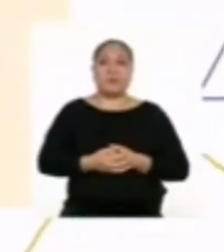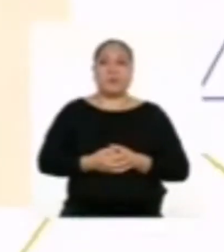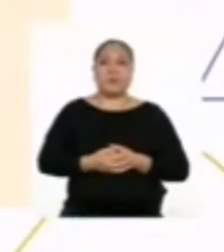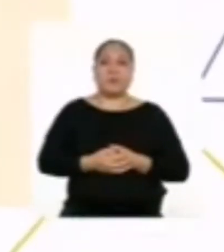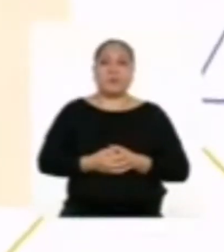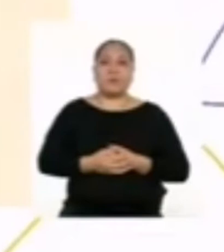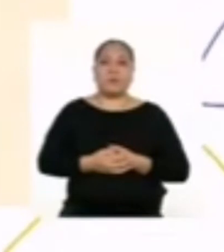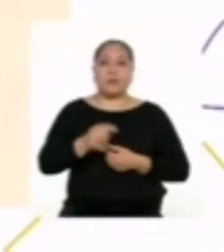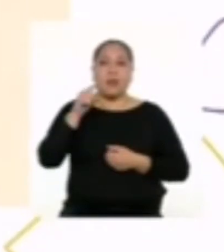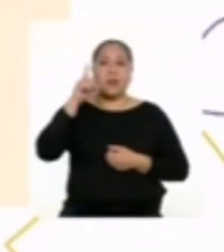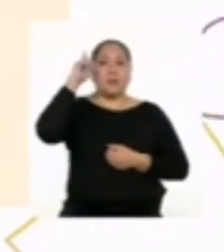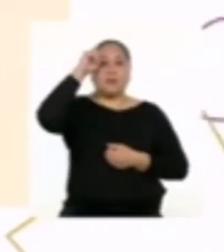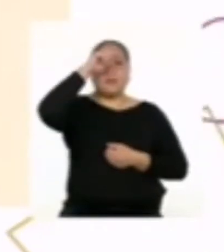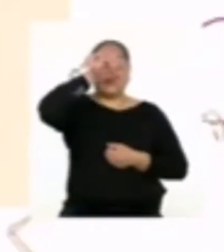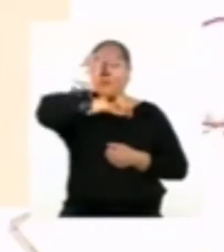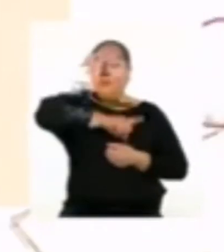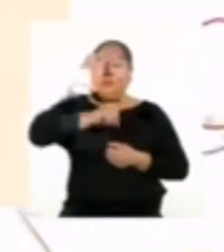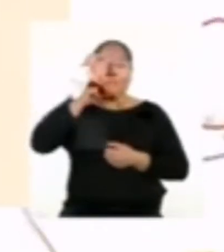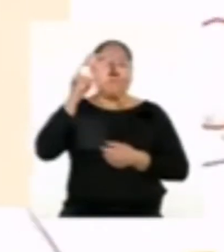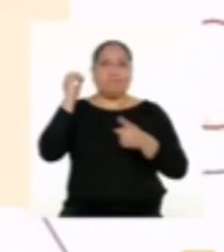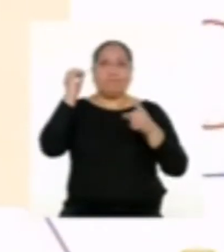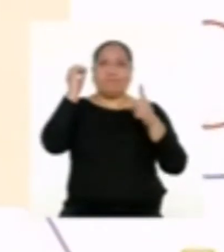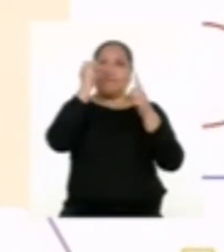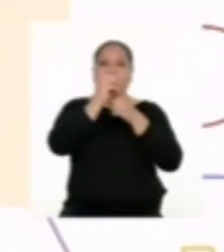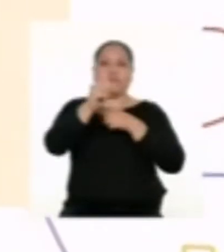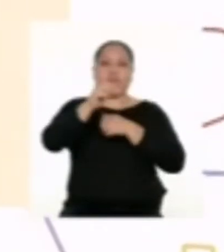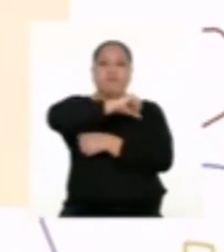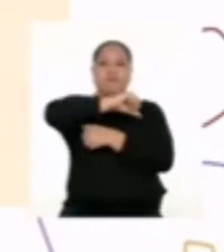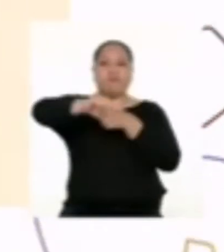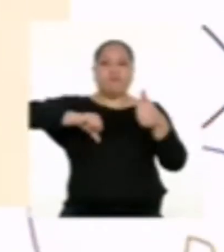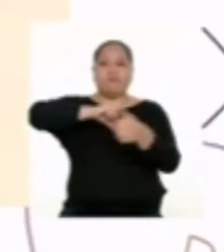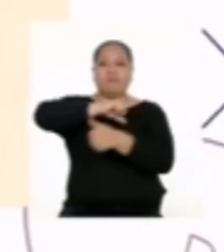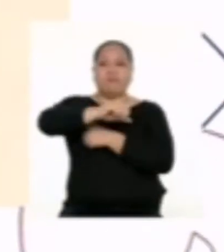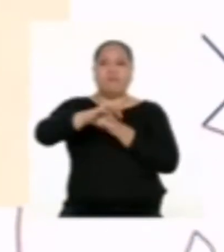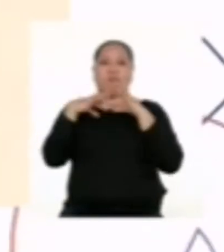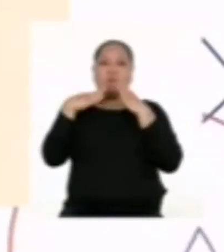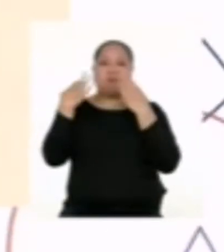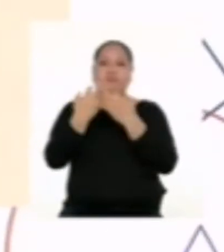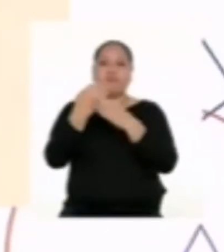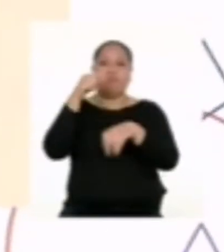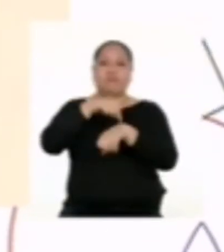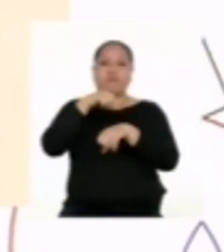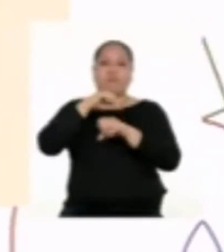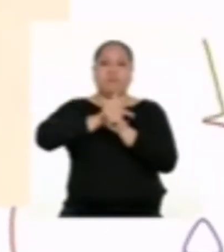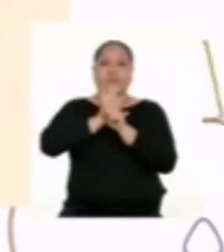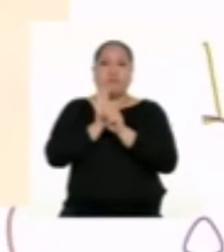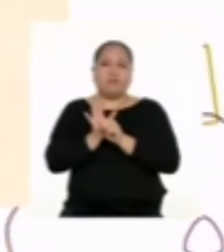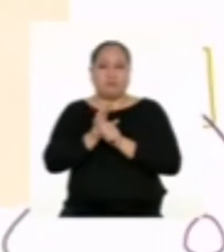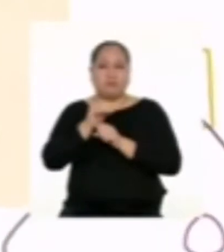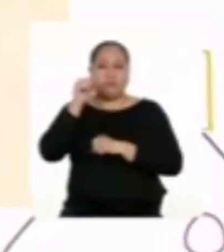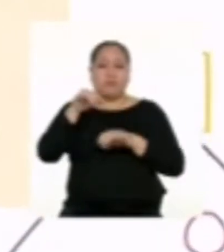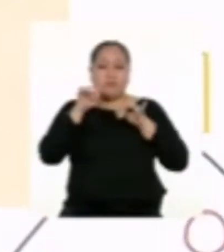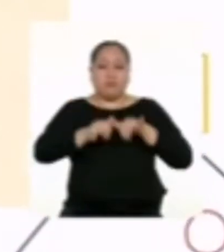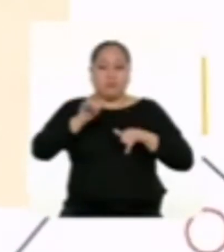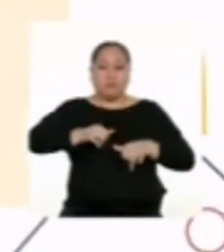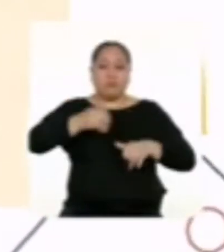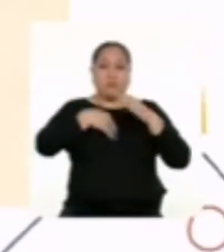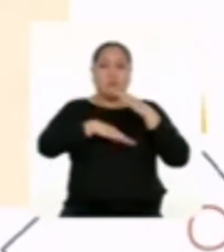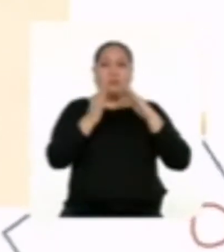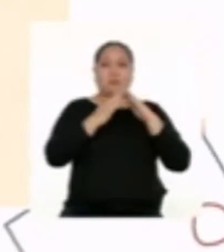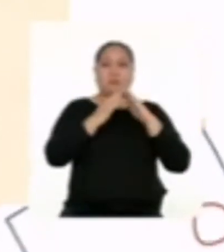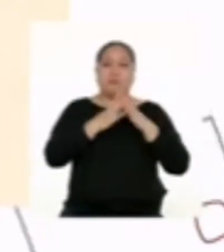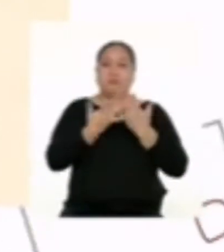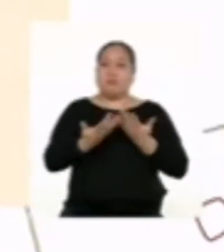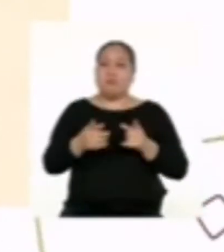El difícil reto de la convivencia familiar en tiempos de coronavirus. La cuarentena forzada ha tenido